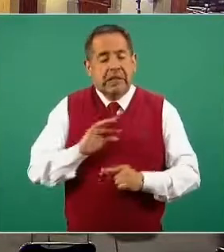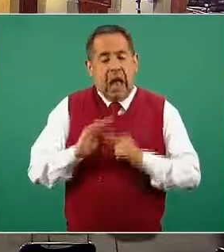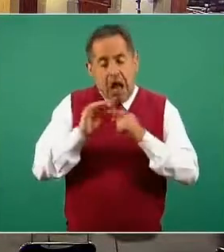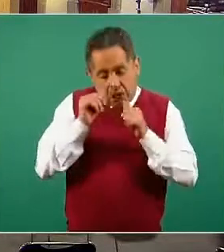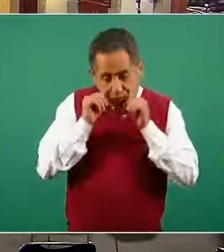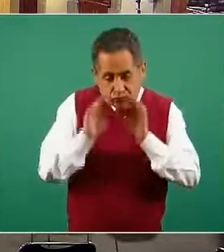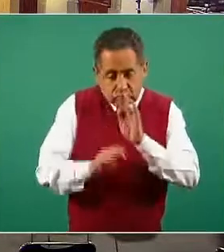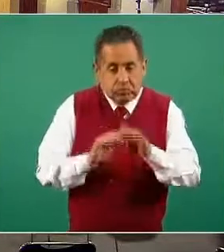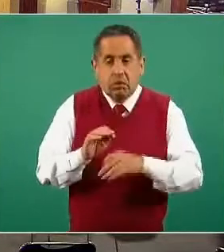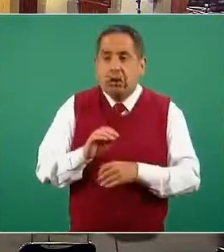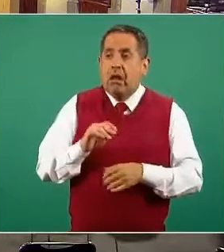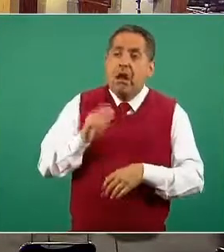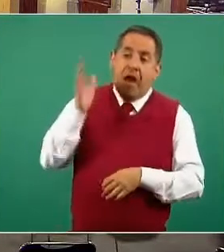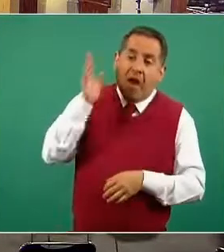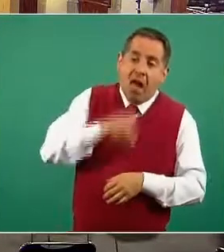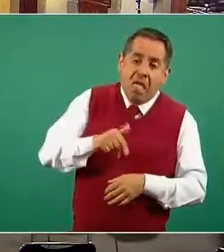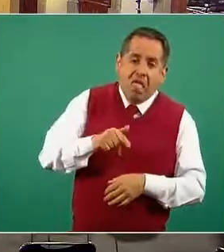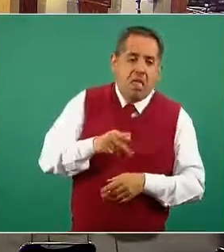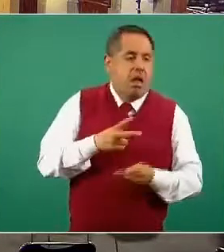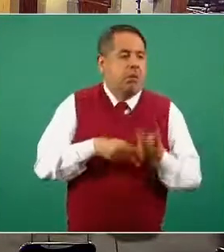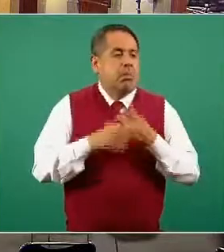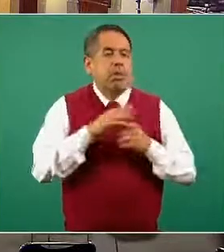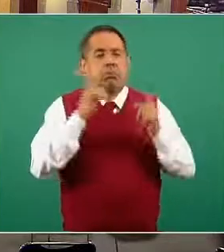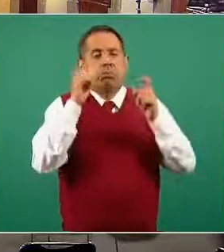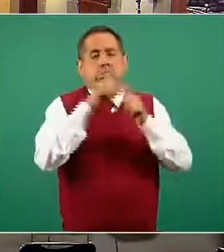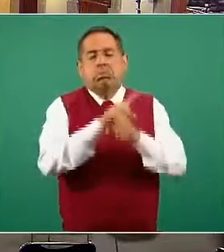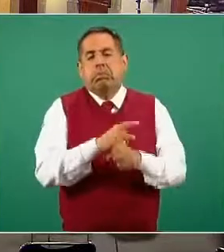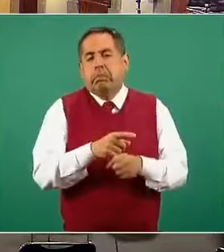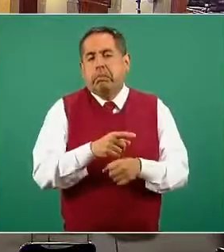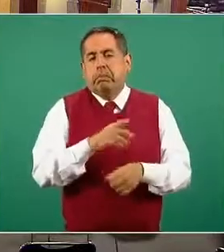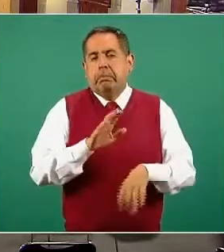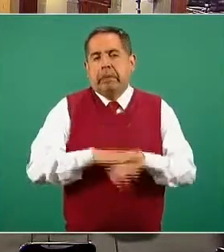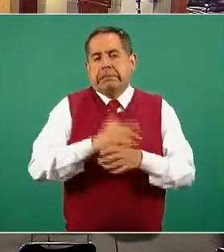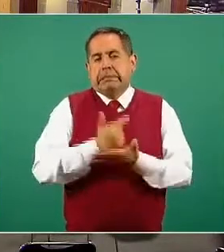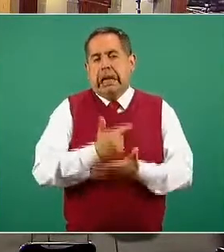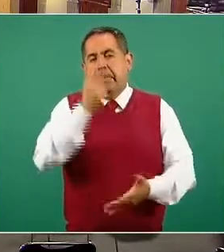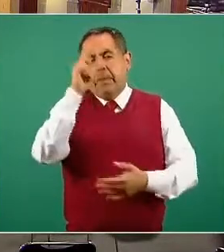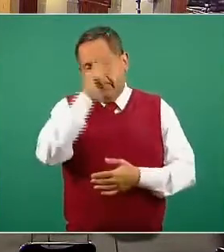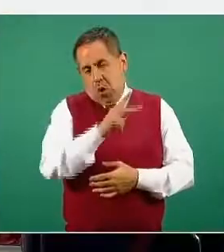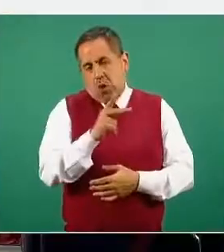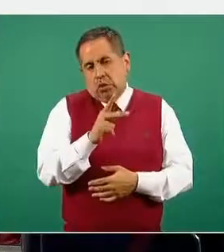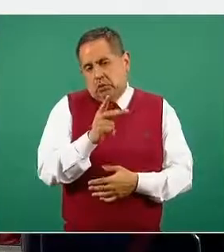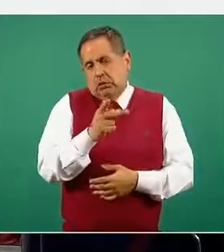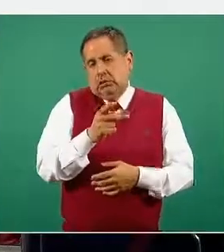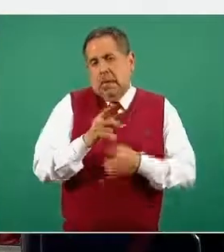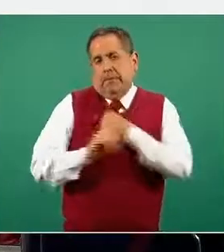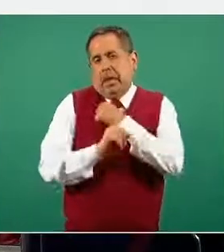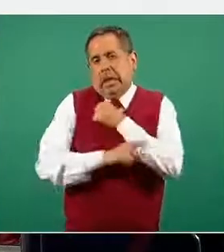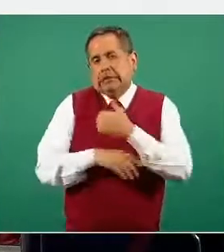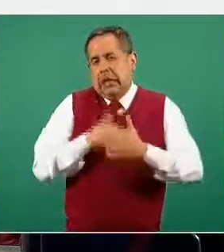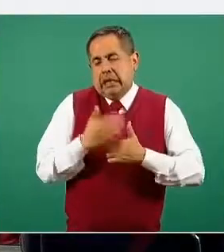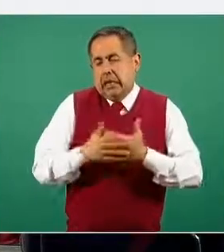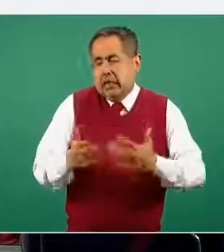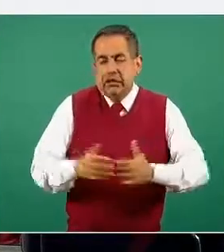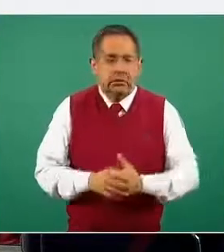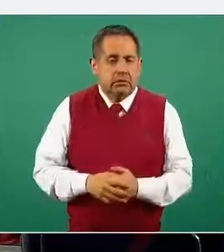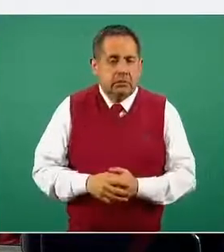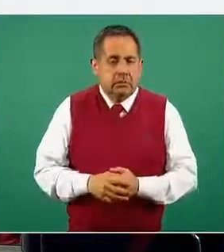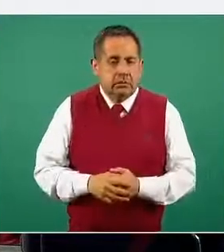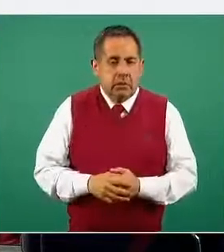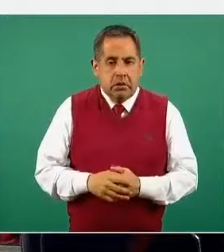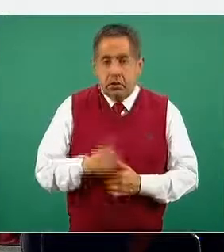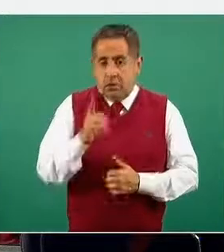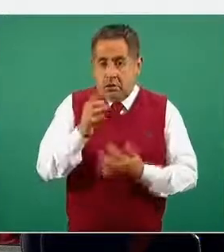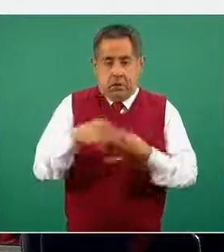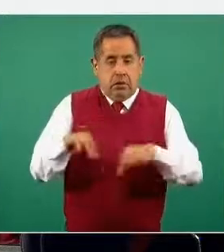presentar complicaciones particulares por el hecho de estar embarazada la que sigue por favor es muy